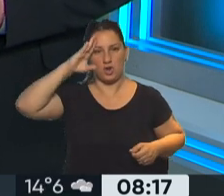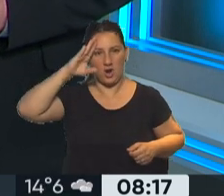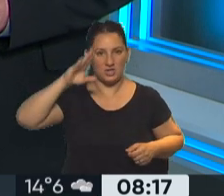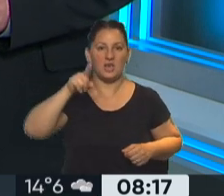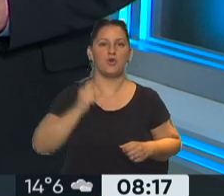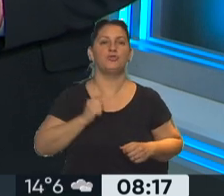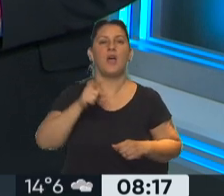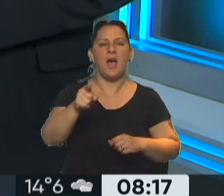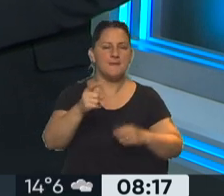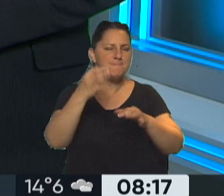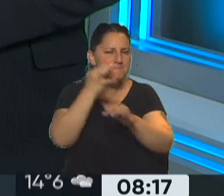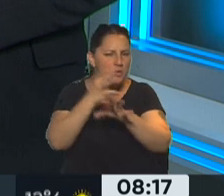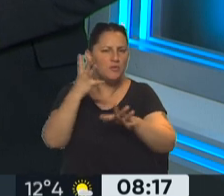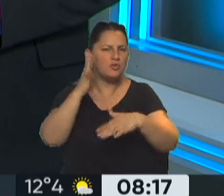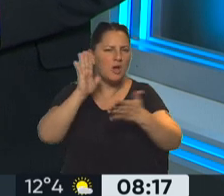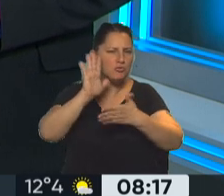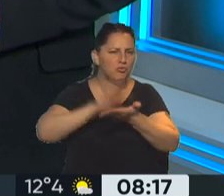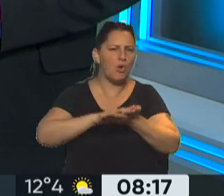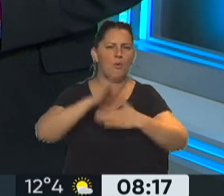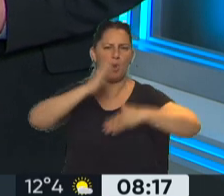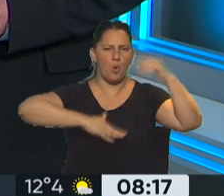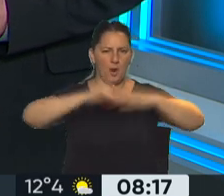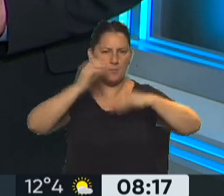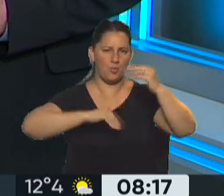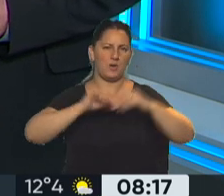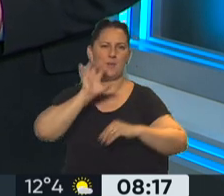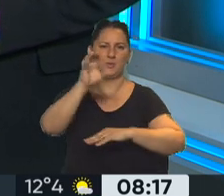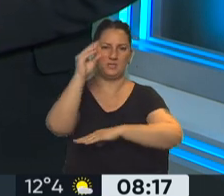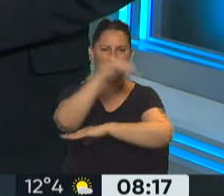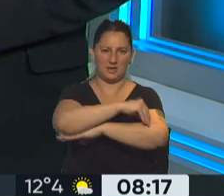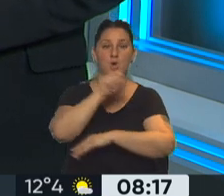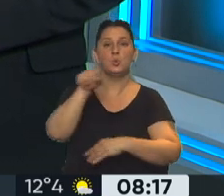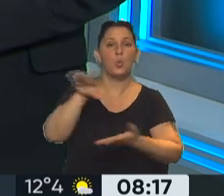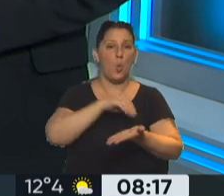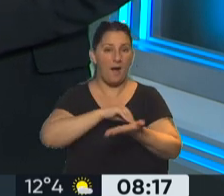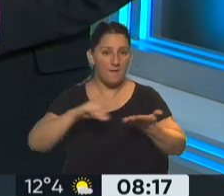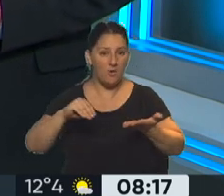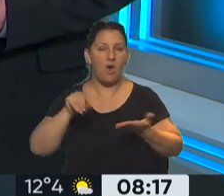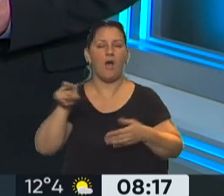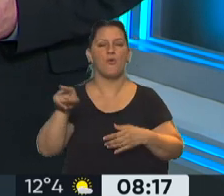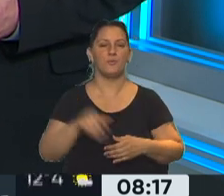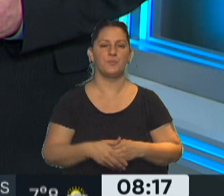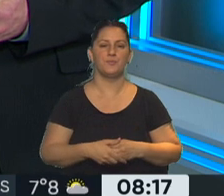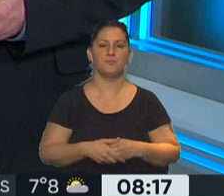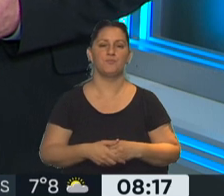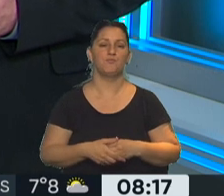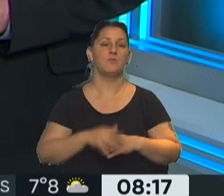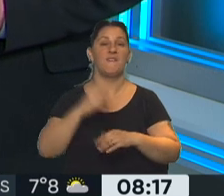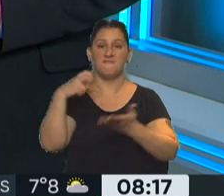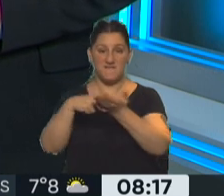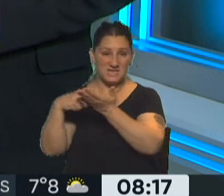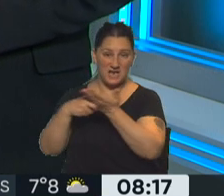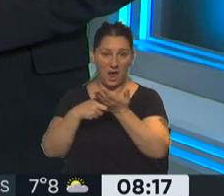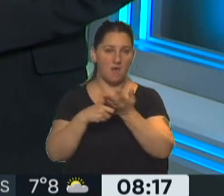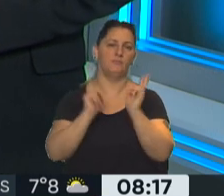expertise en lo que tiene que ver con la obra pública en la provincia de Santa Cruz. Su abogado, Miguel Ángel Arce Ageo, les dijo a los fiscales,